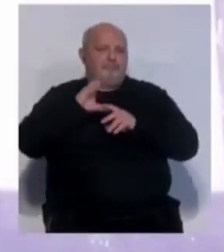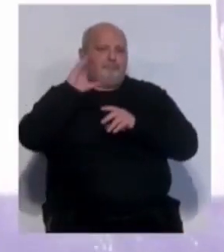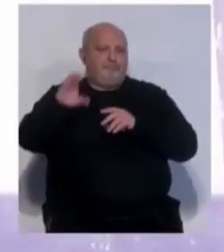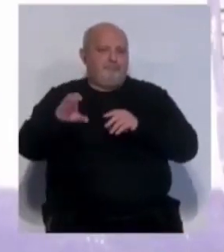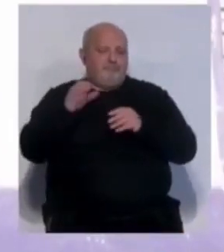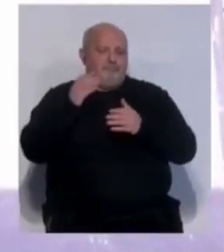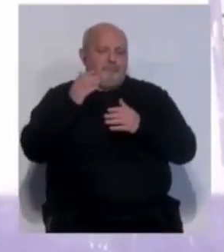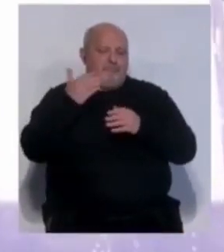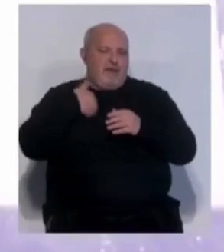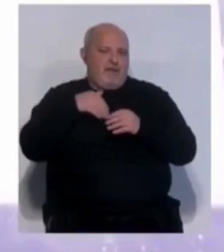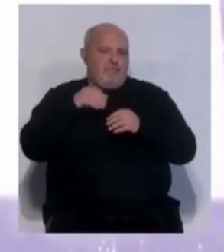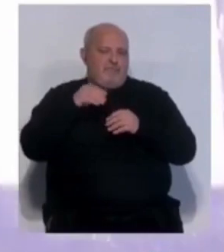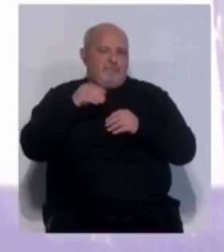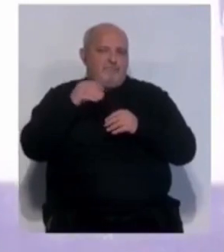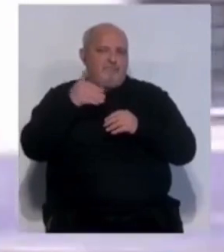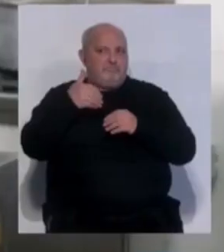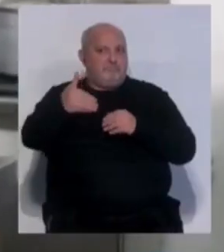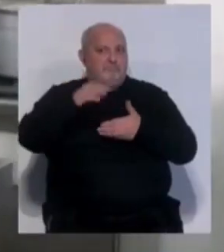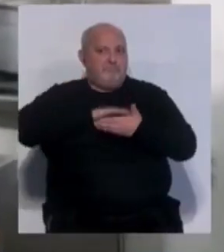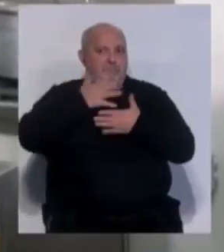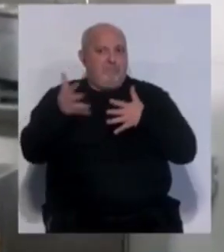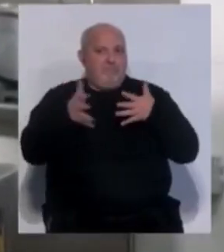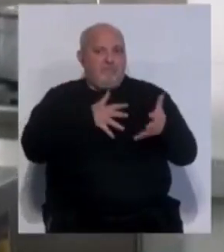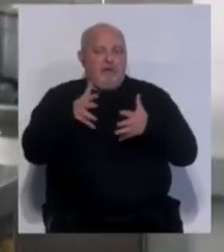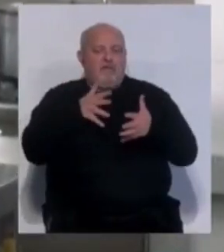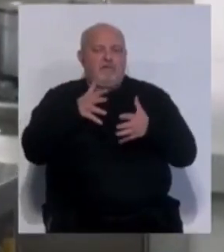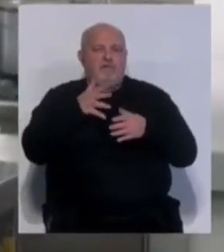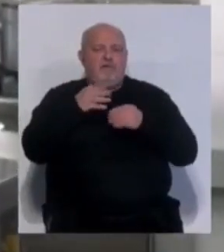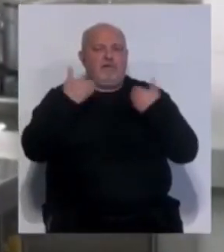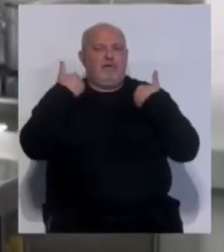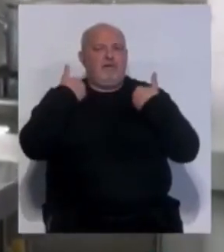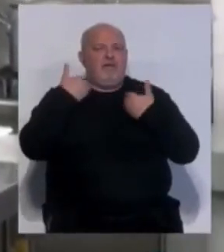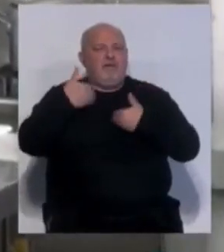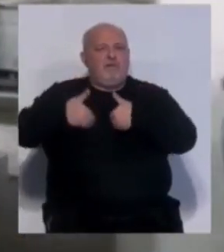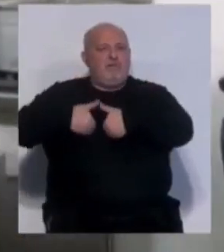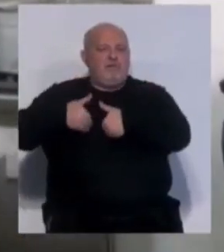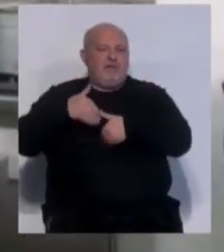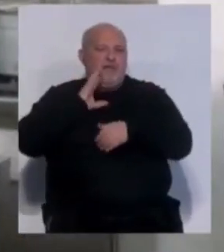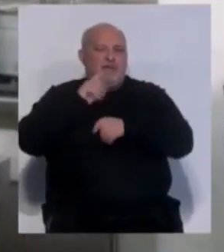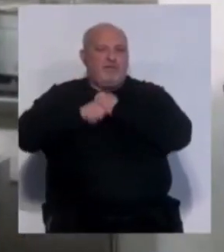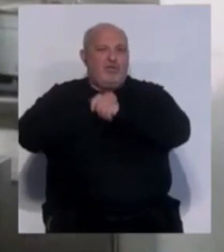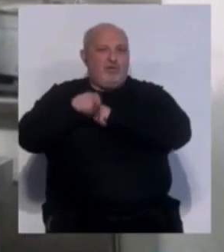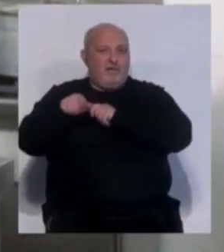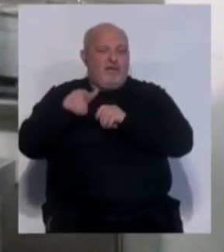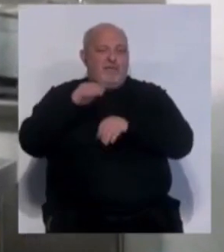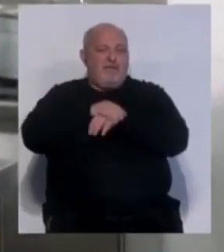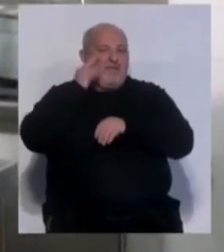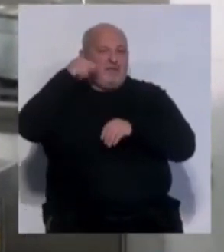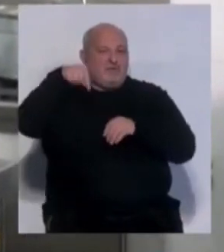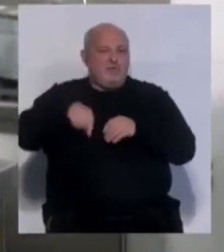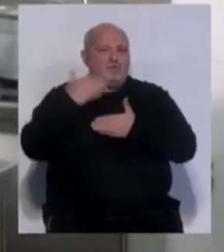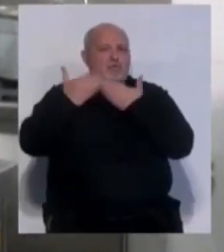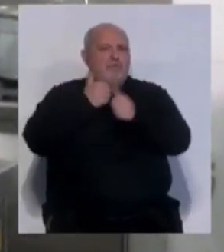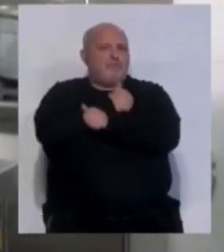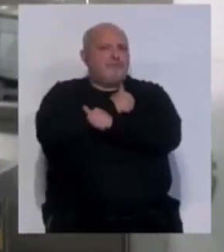recibirla. En este mes ha respondido así a las reivindicaciones de la asociación acerca de la